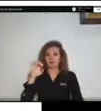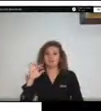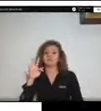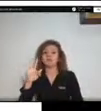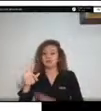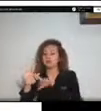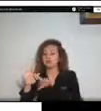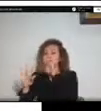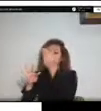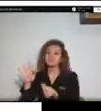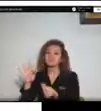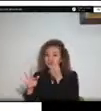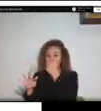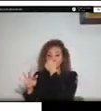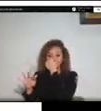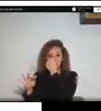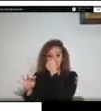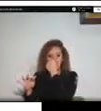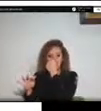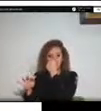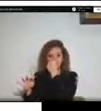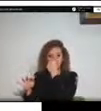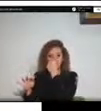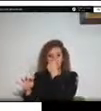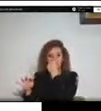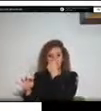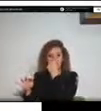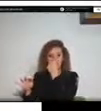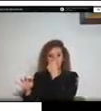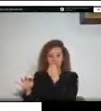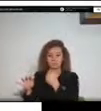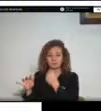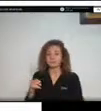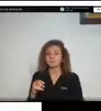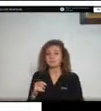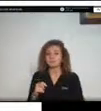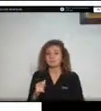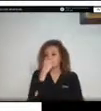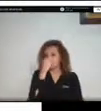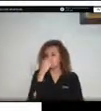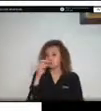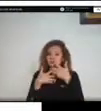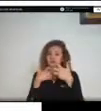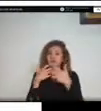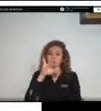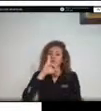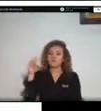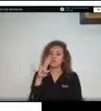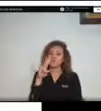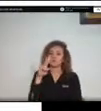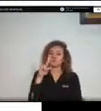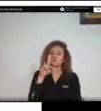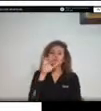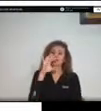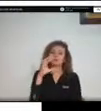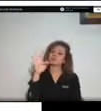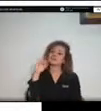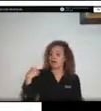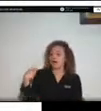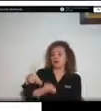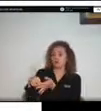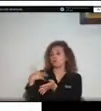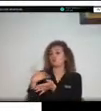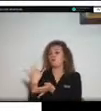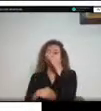sistema comando de incidentes de USAID OPTA entonces pues definimos ese plan dimensionamos las necesidades de